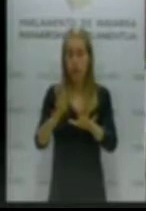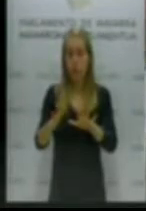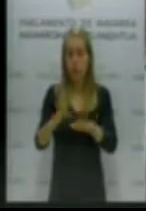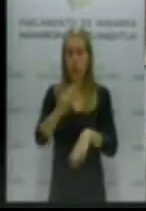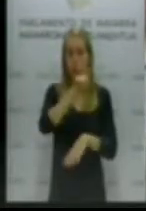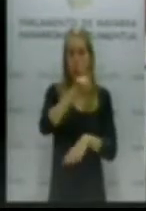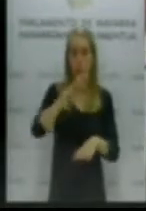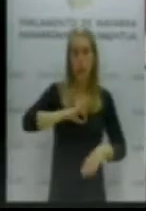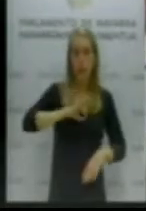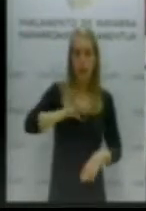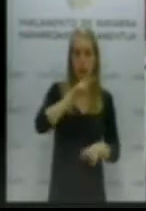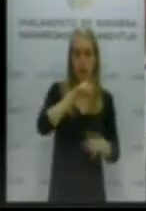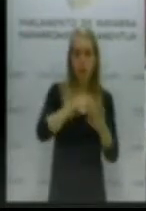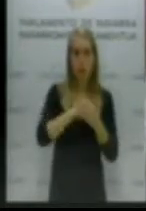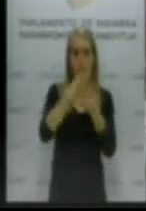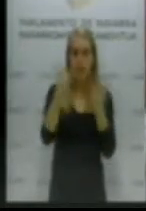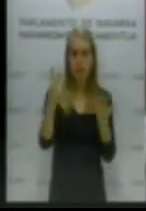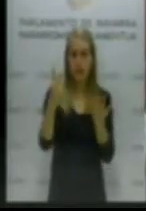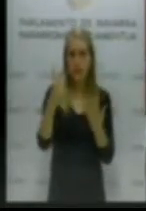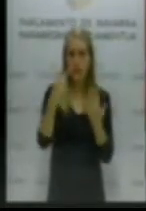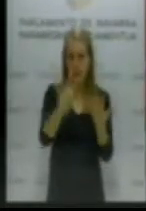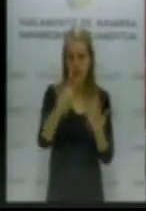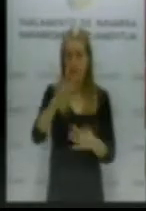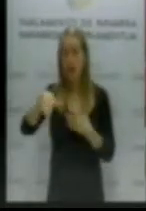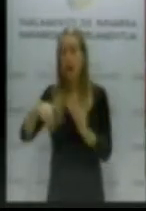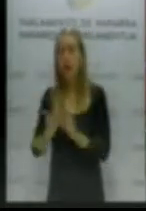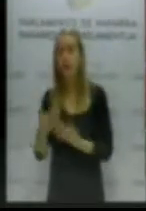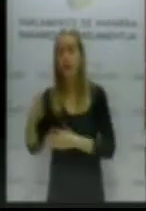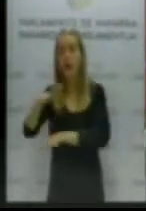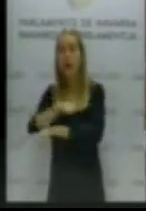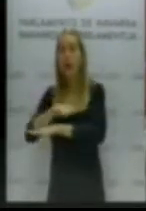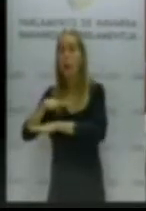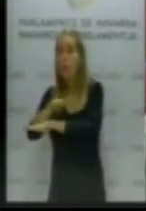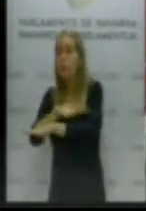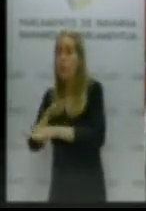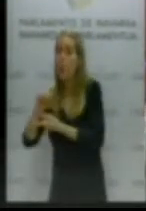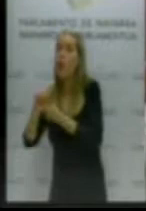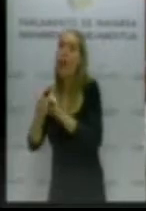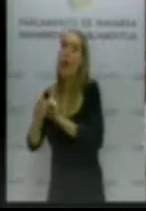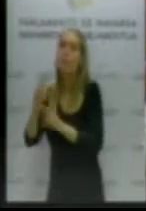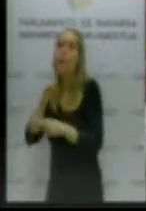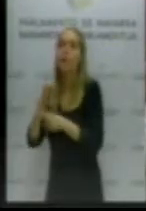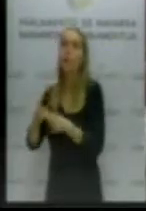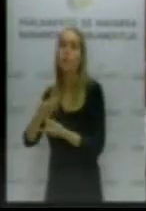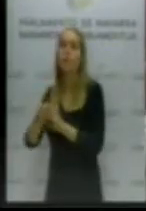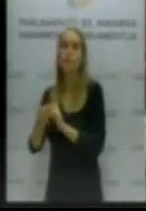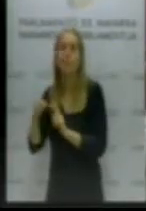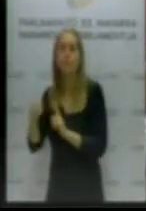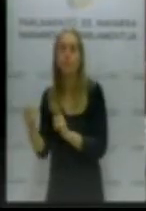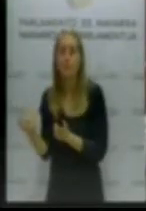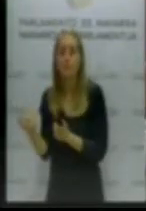el 1 de enero del 2007 hasta que el Gobierno del Cambio, bueno, pues,